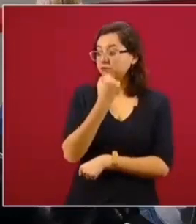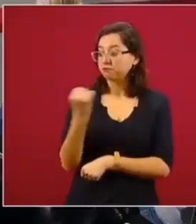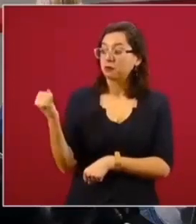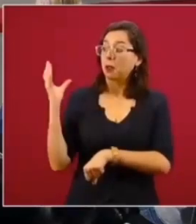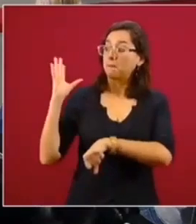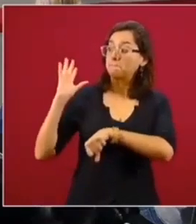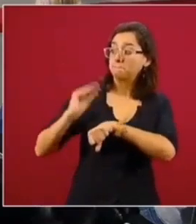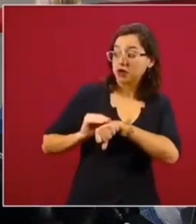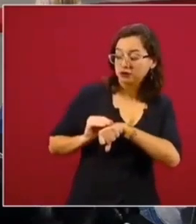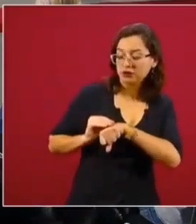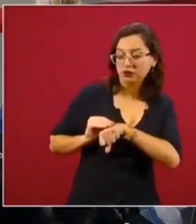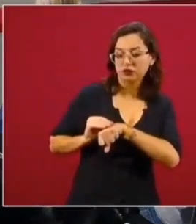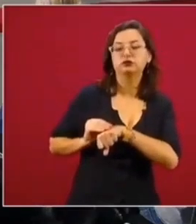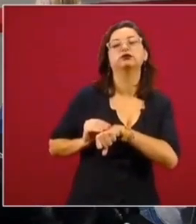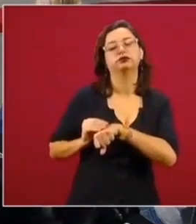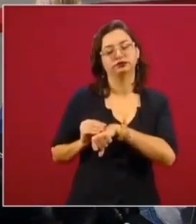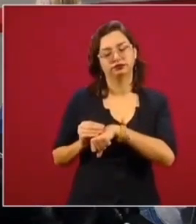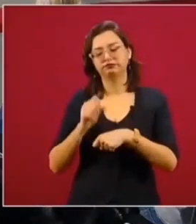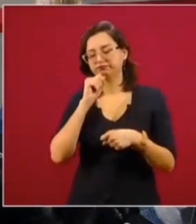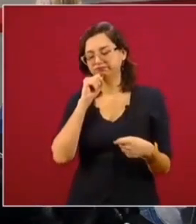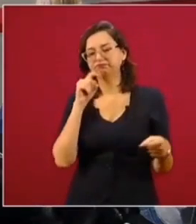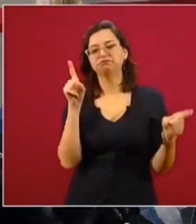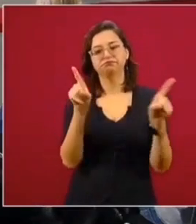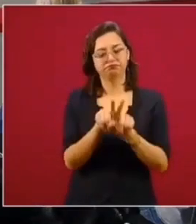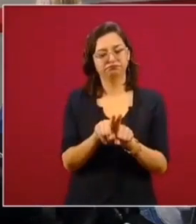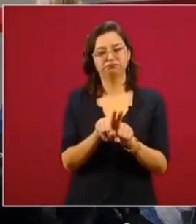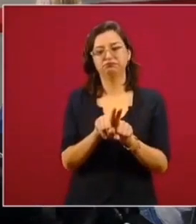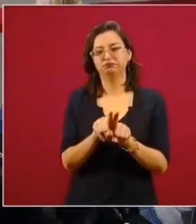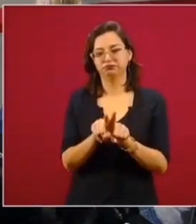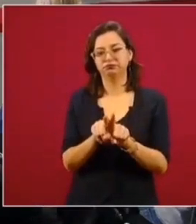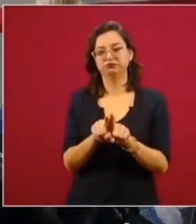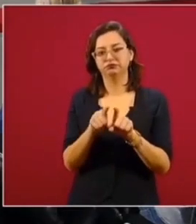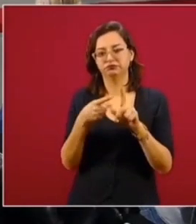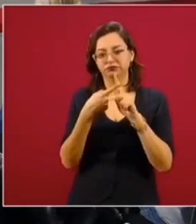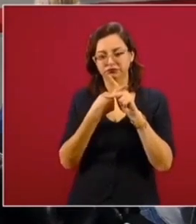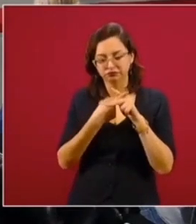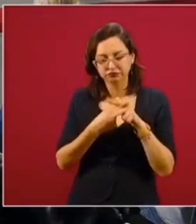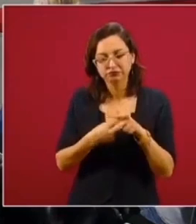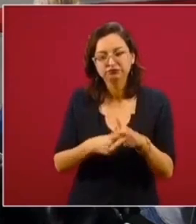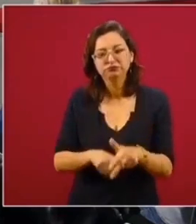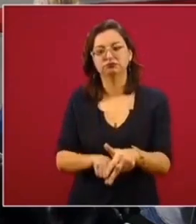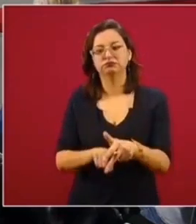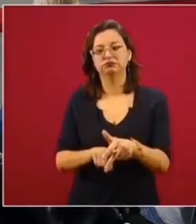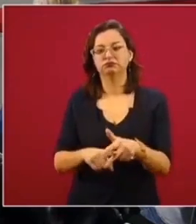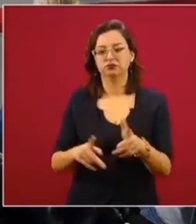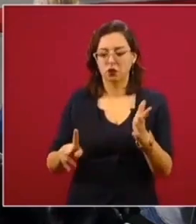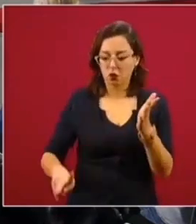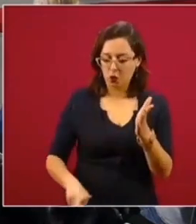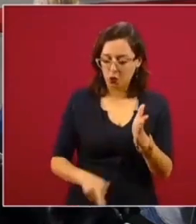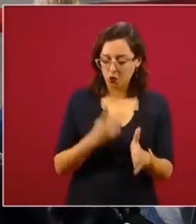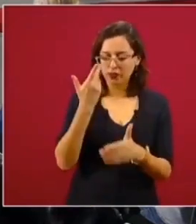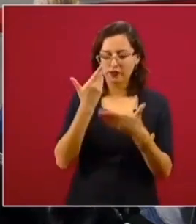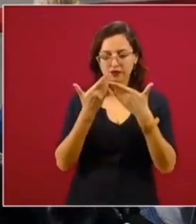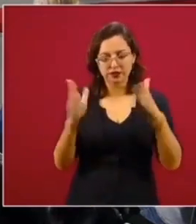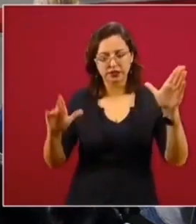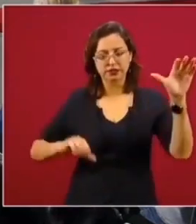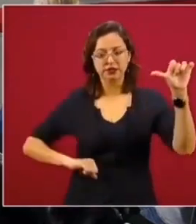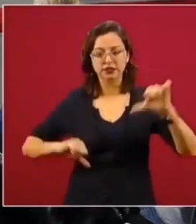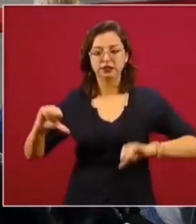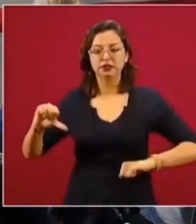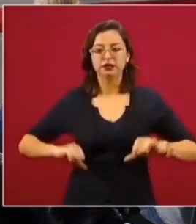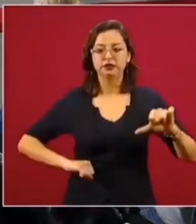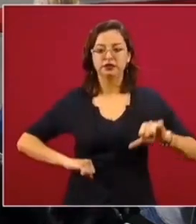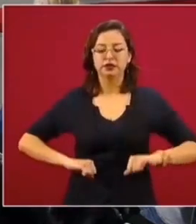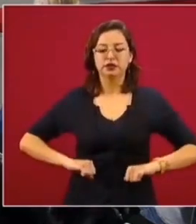Queremos iniciar la reapertura de actividades